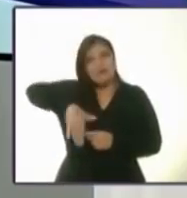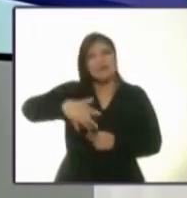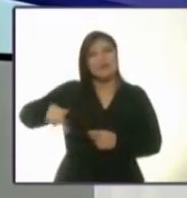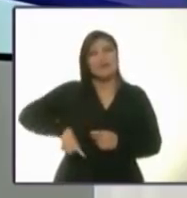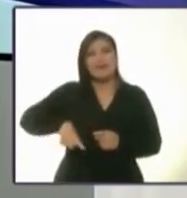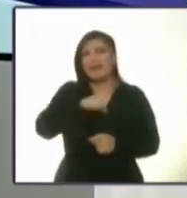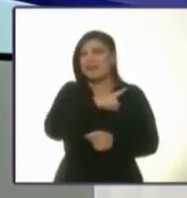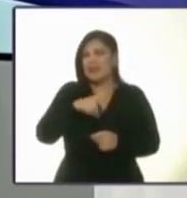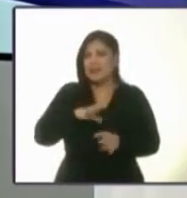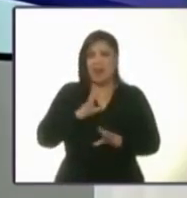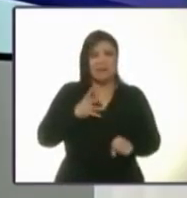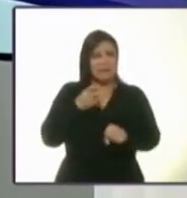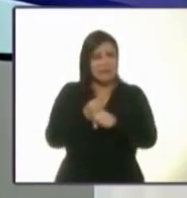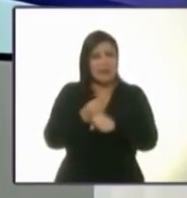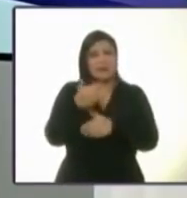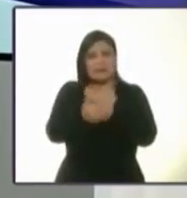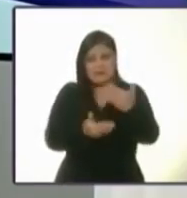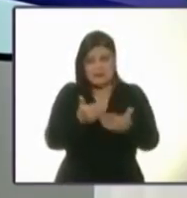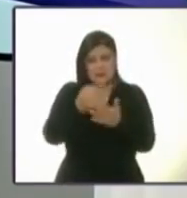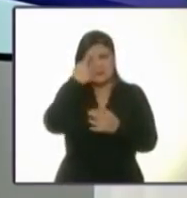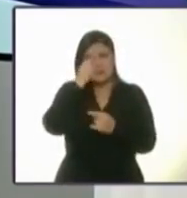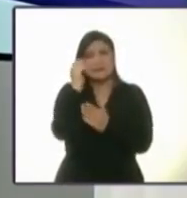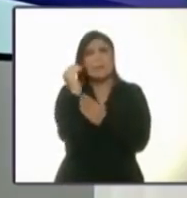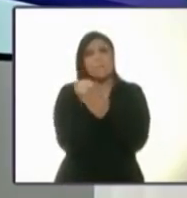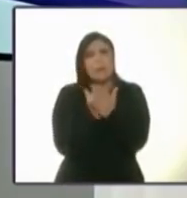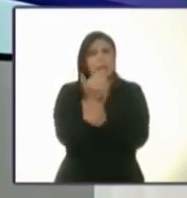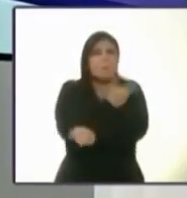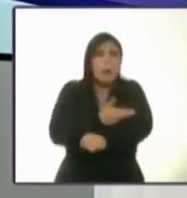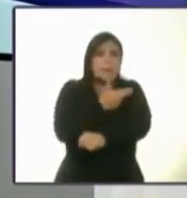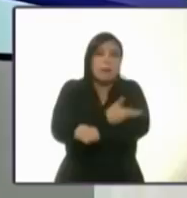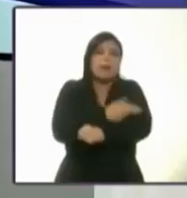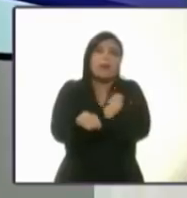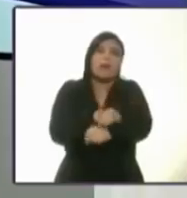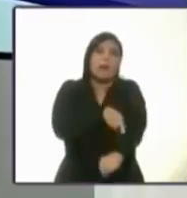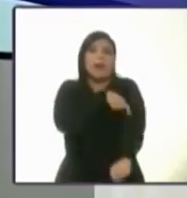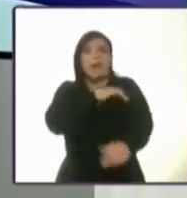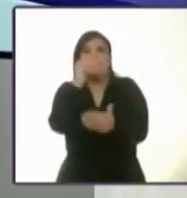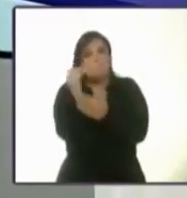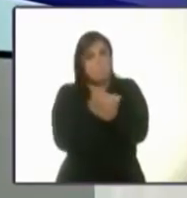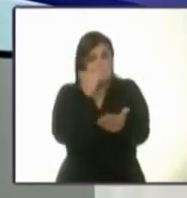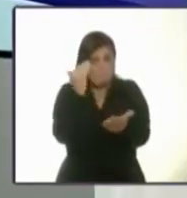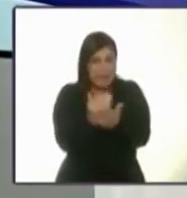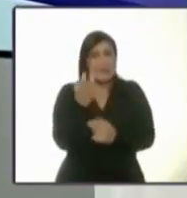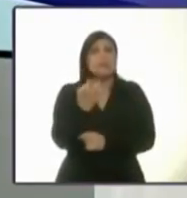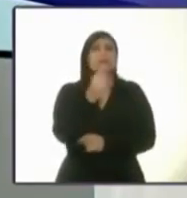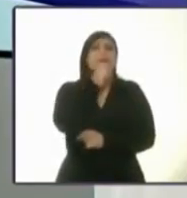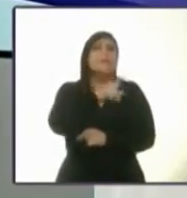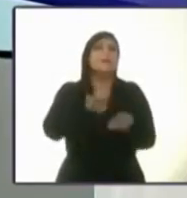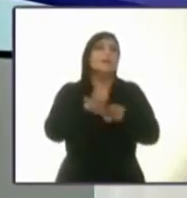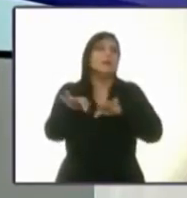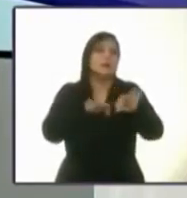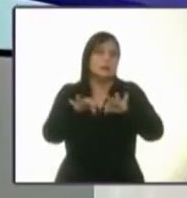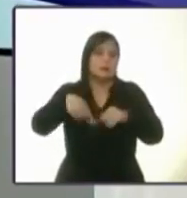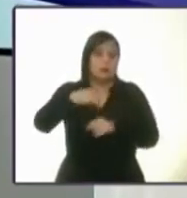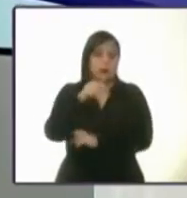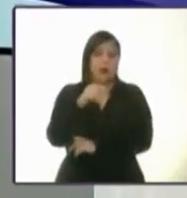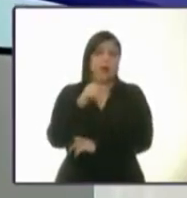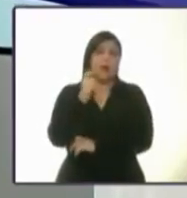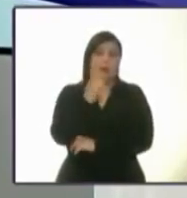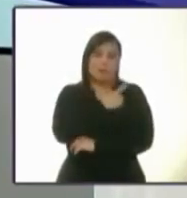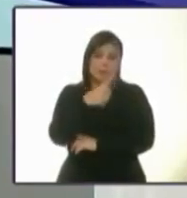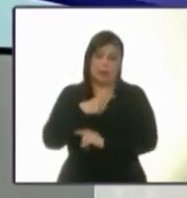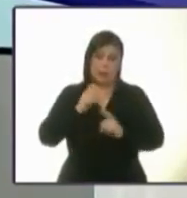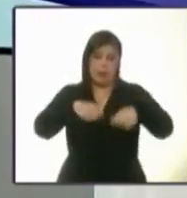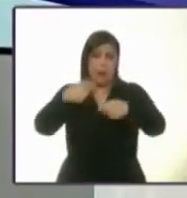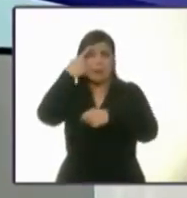mejorar los servicios, facilitar y reducir los trámites. Que los empleos de la burocracia tienen que darse por mérito y no